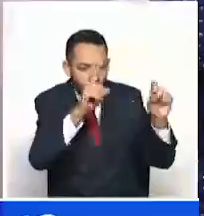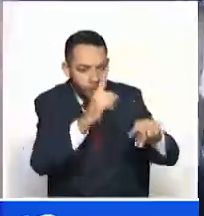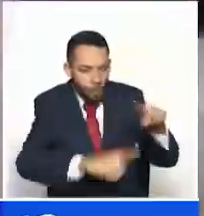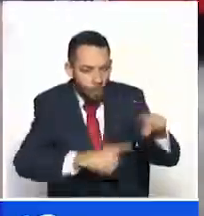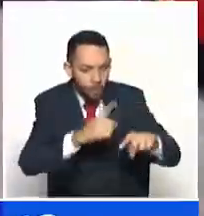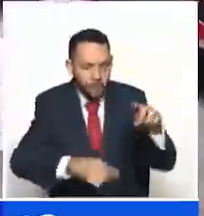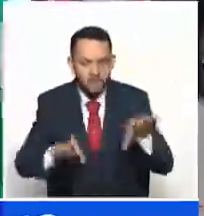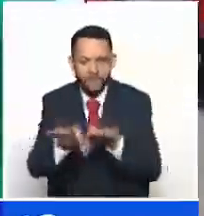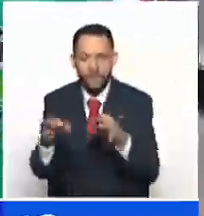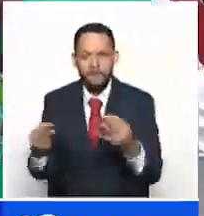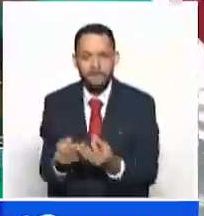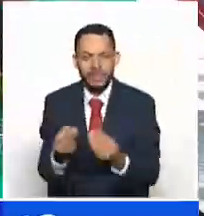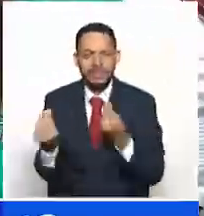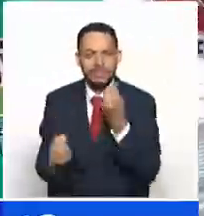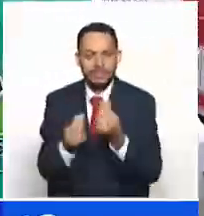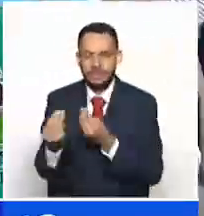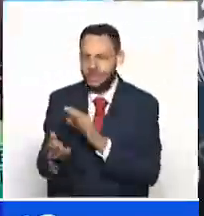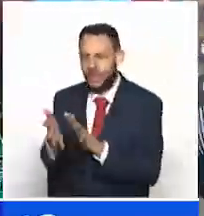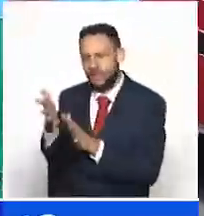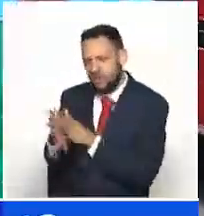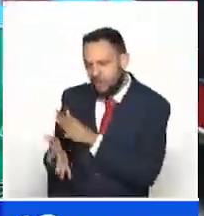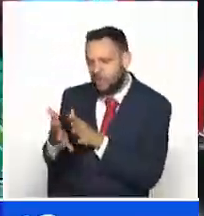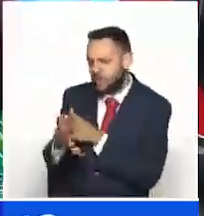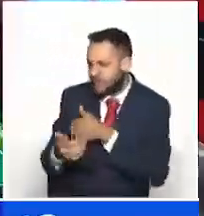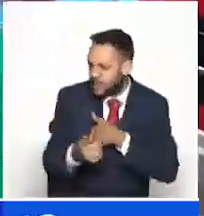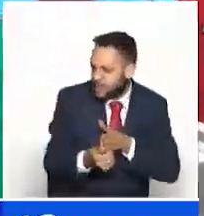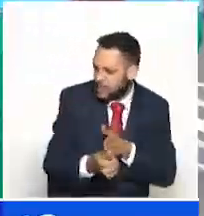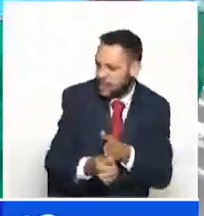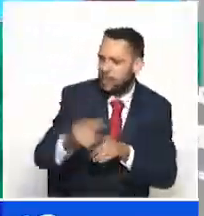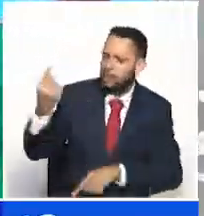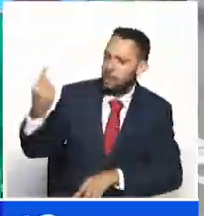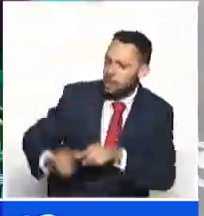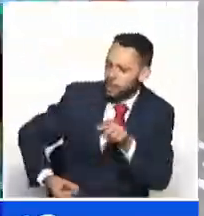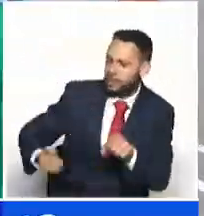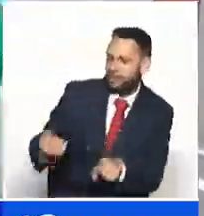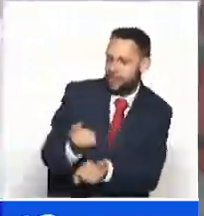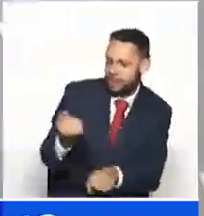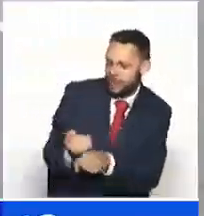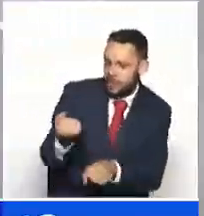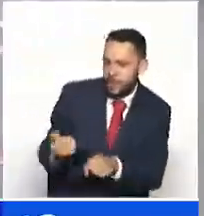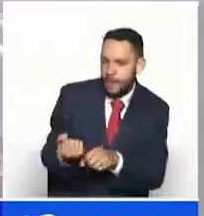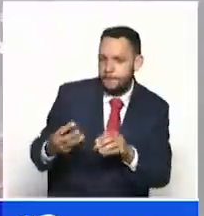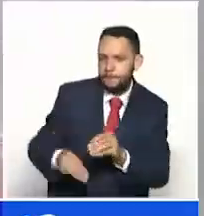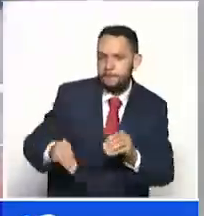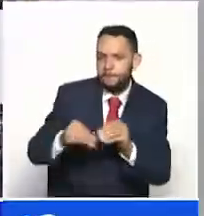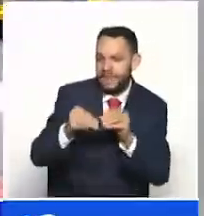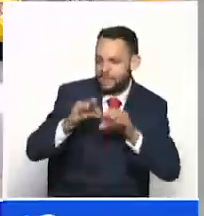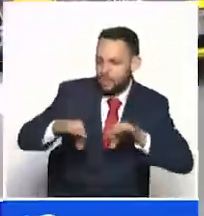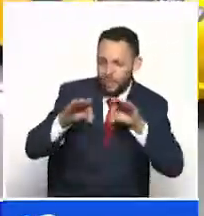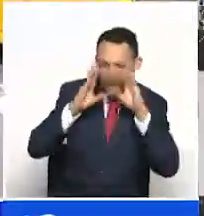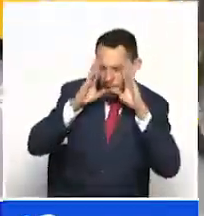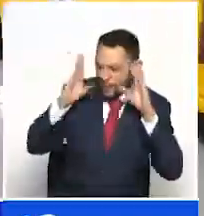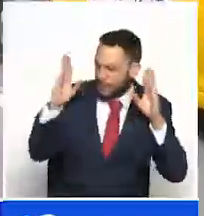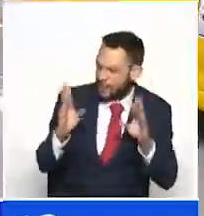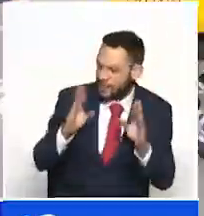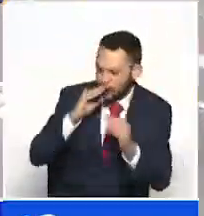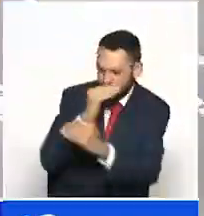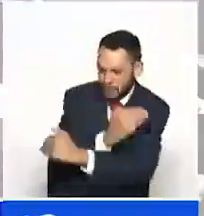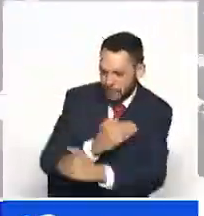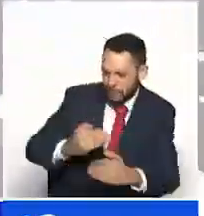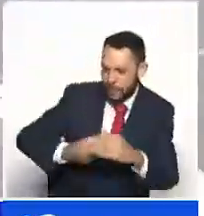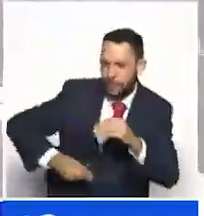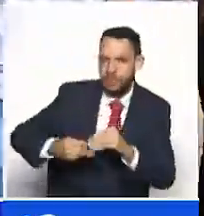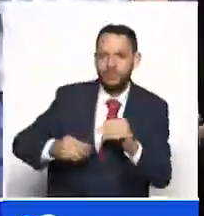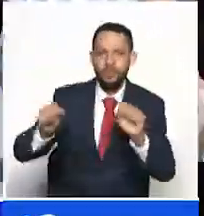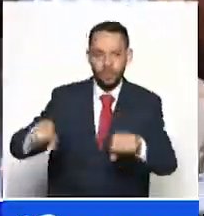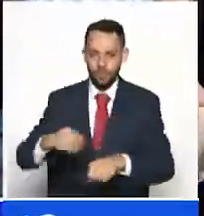recibieron socialización de los riesgos del trabajo infantil y se activaron las rutas de atención para protegerlos. También se les brindó la